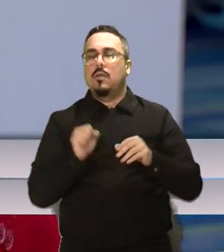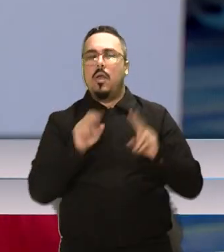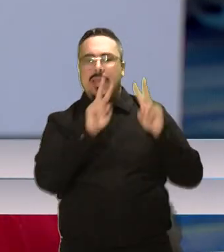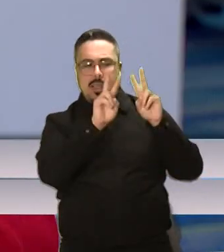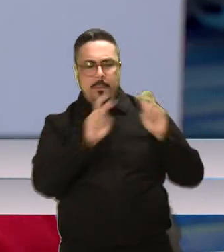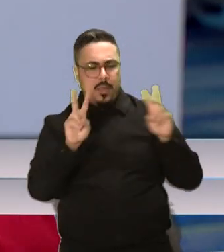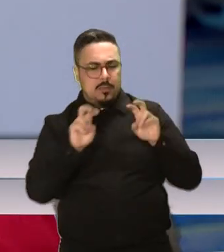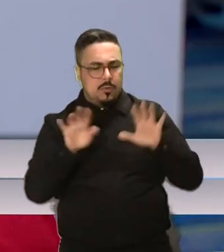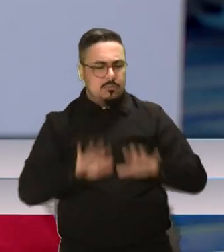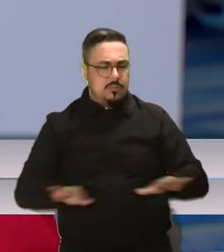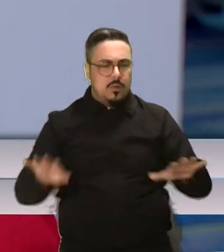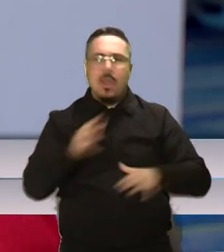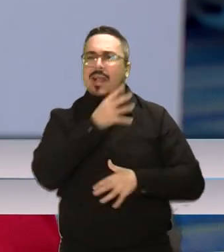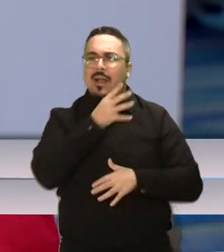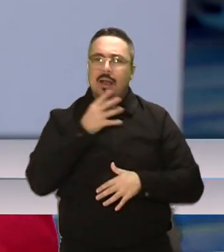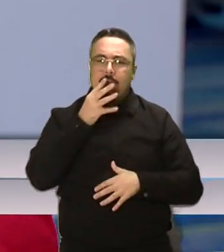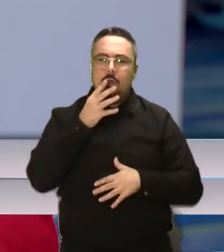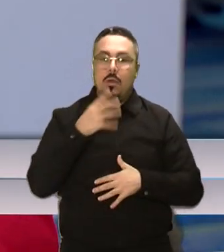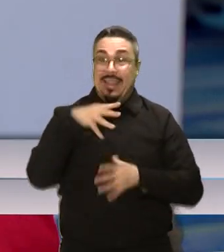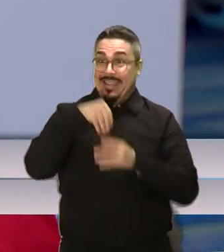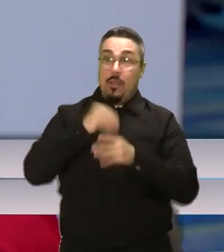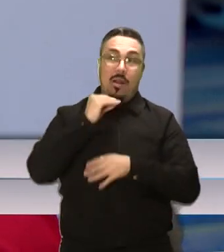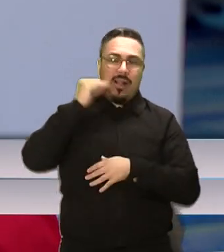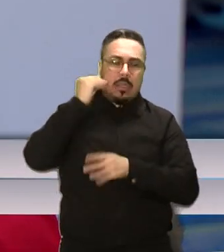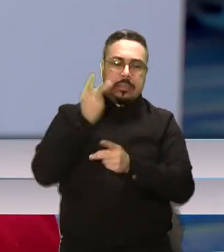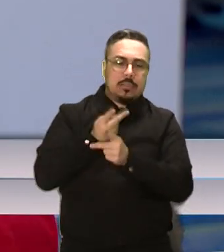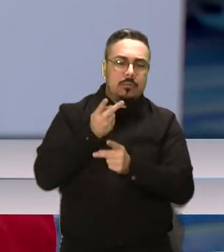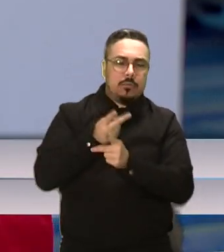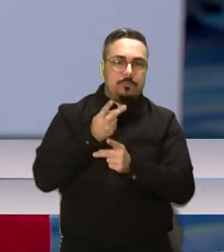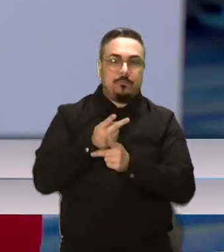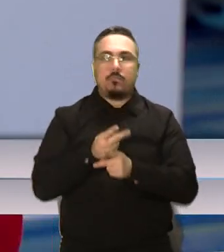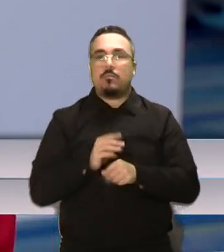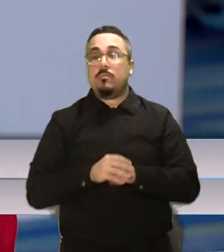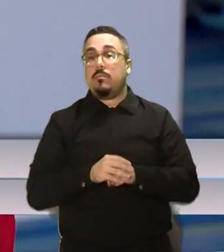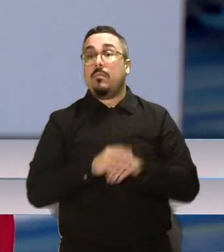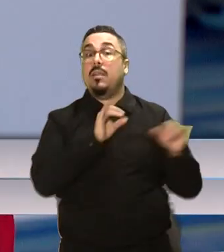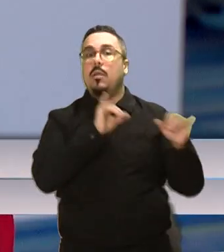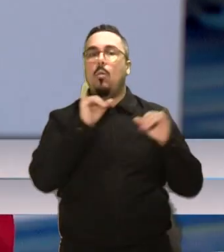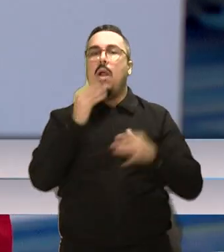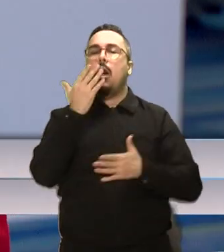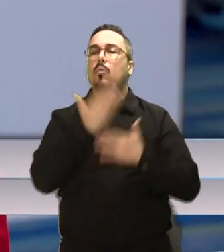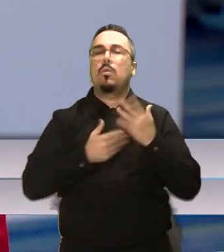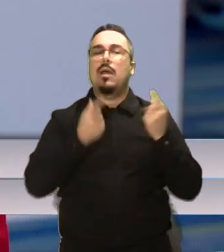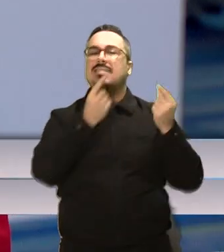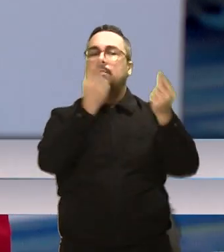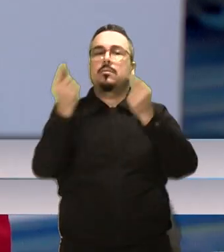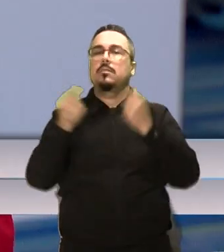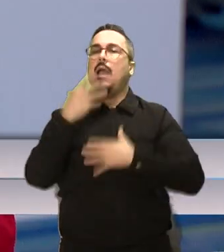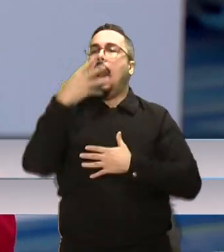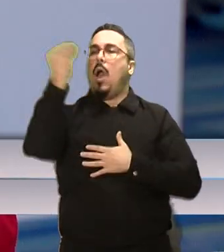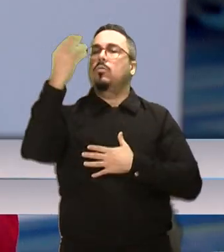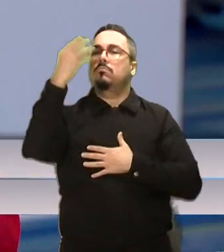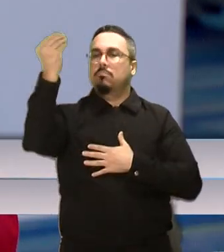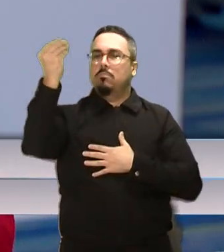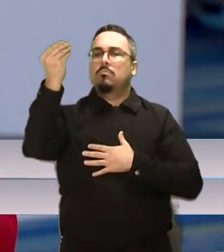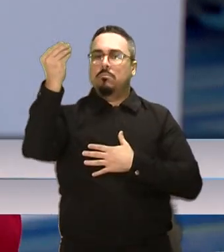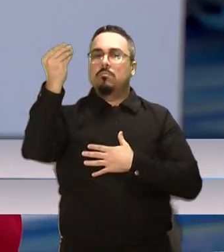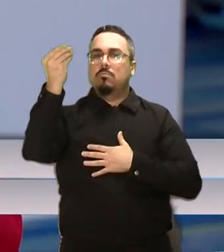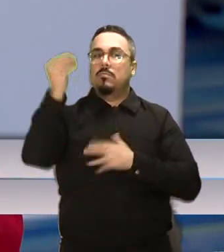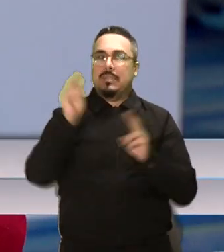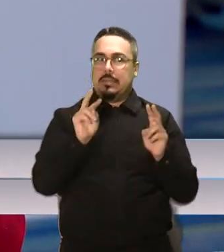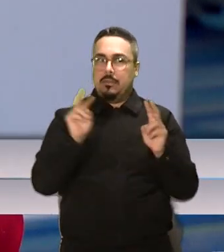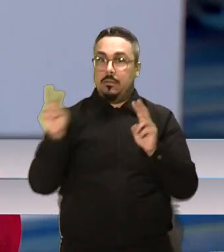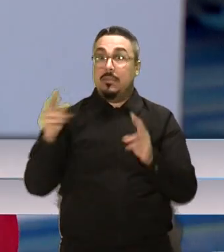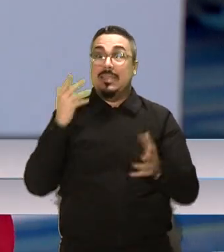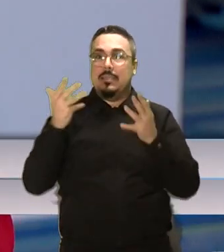patios, incluso dentro del hogar. Y segundo, en actividades que usted vaya a estar al aire libre, es importante si usted va a tener piel